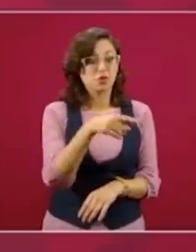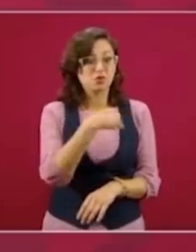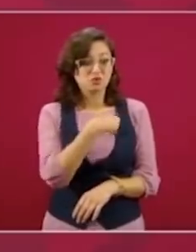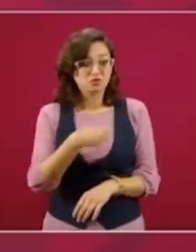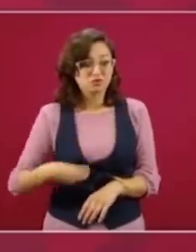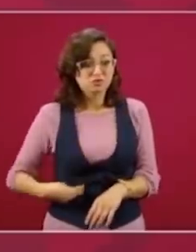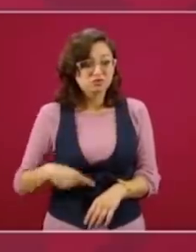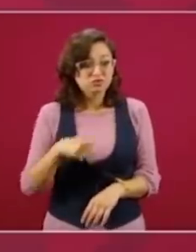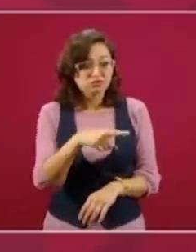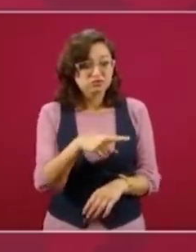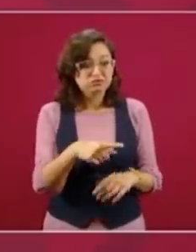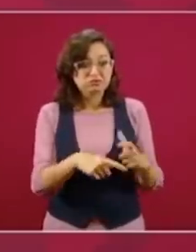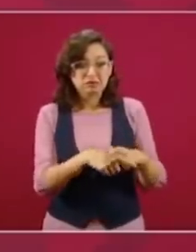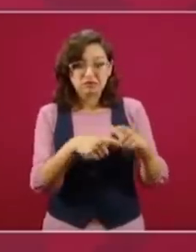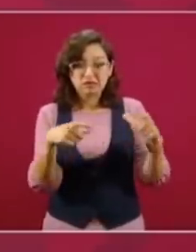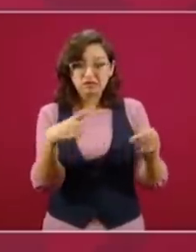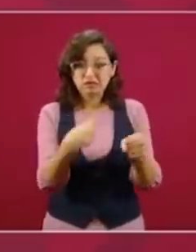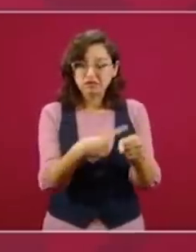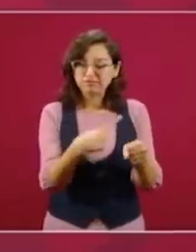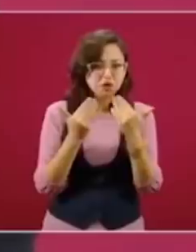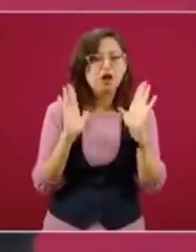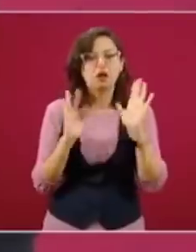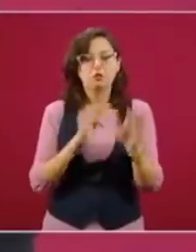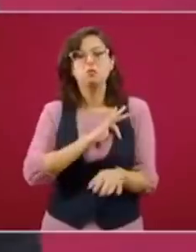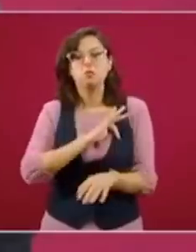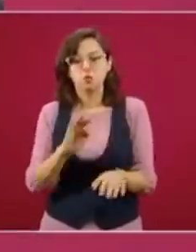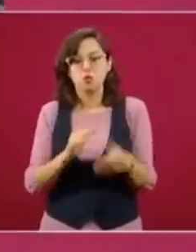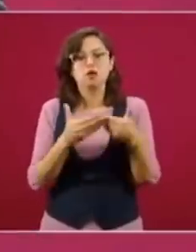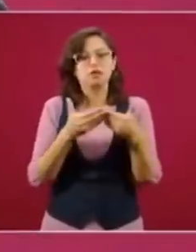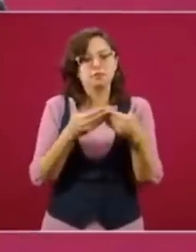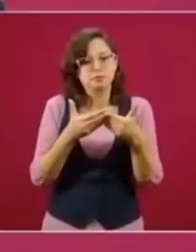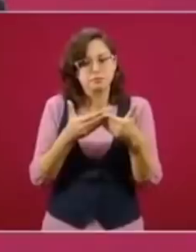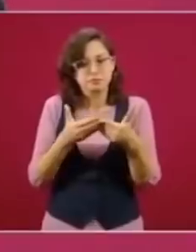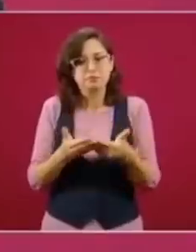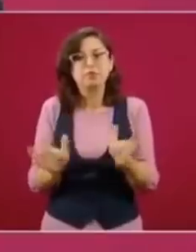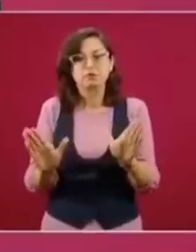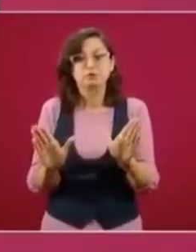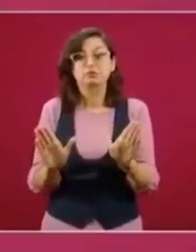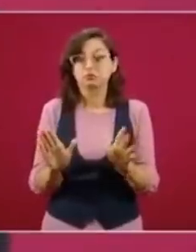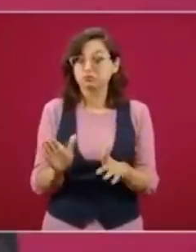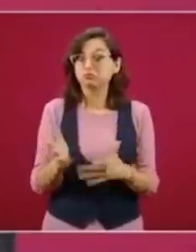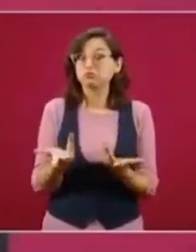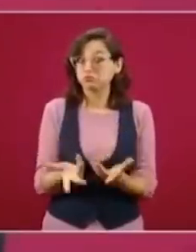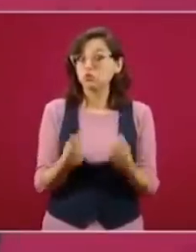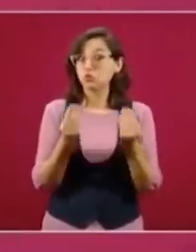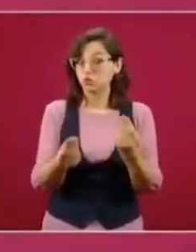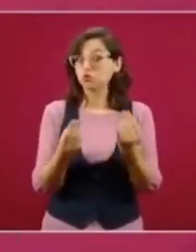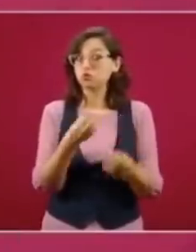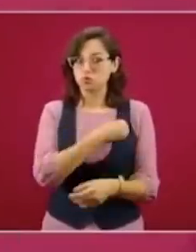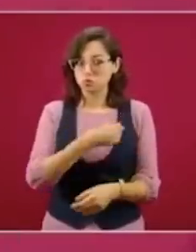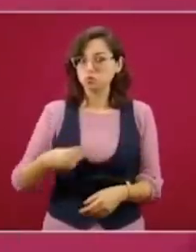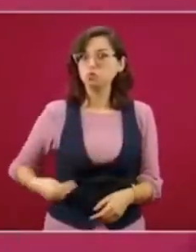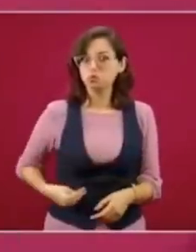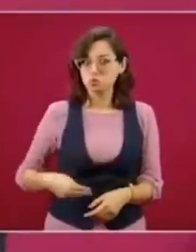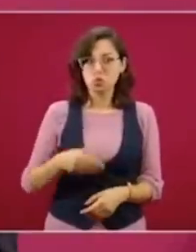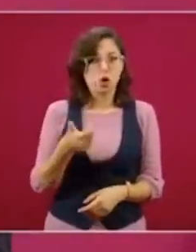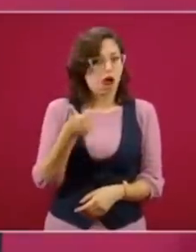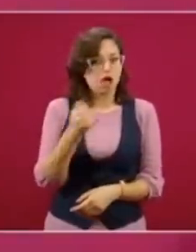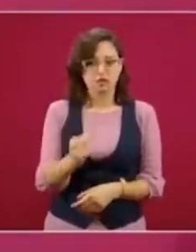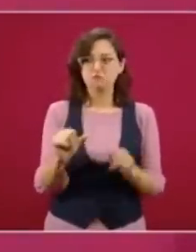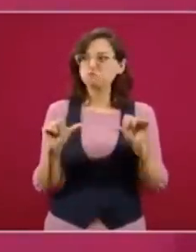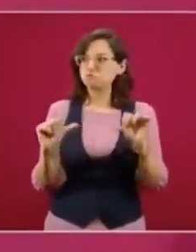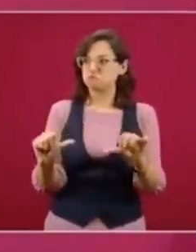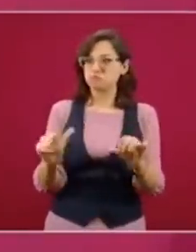afectadas. Hay una cantidad considerable de municipios. Ha ido